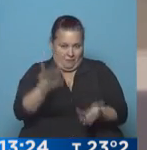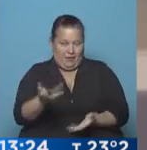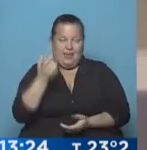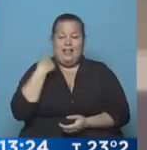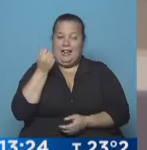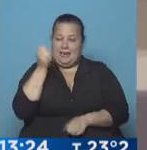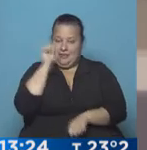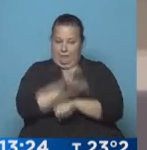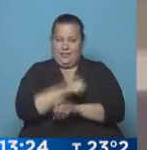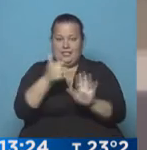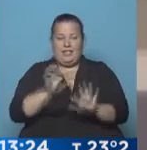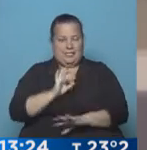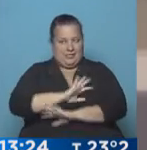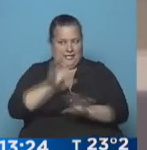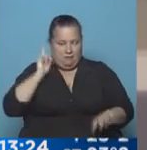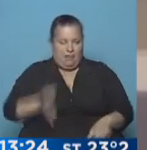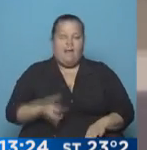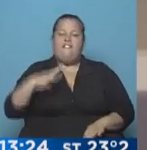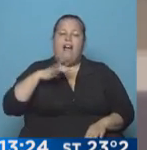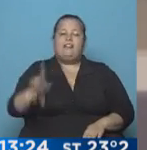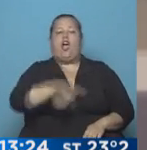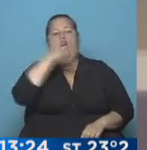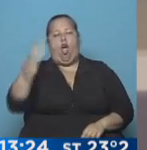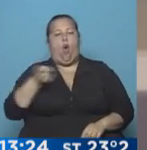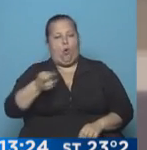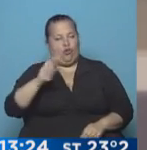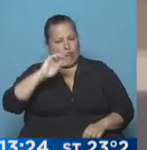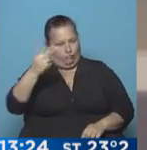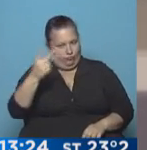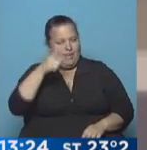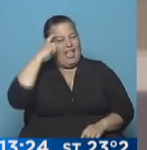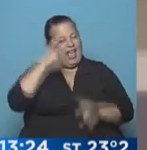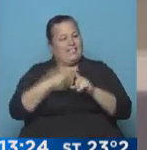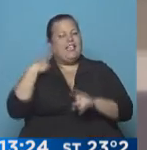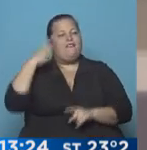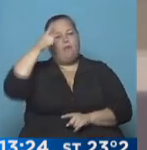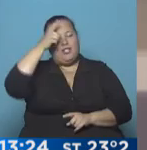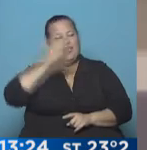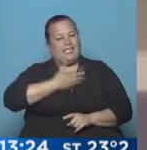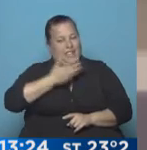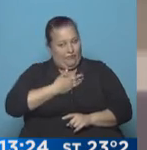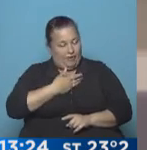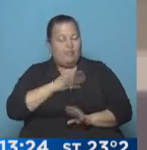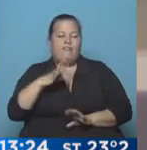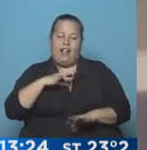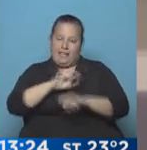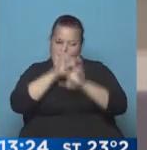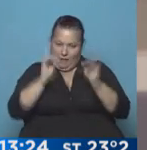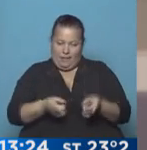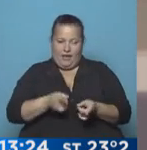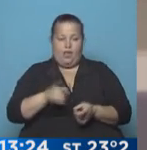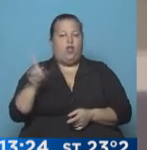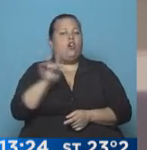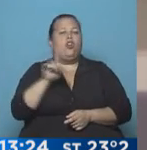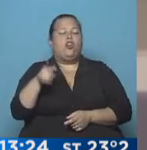acaba de ser condenado a seis años y todavía espera otro juicio, el ex jefe de policía de Santa Fe, que hay que aclarar también que no